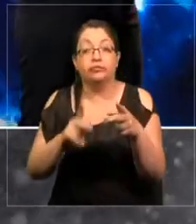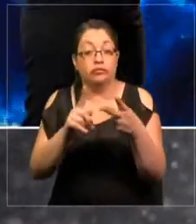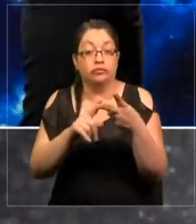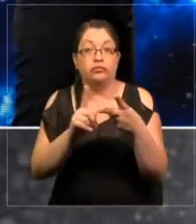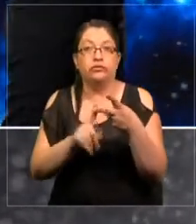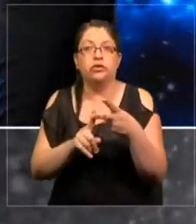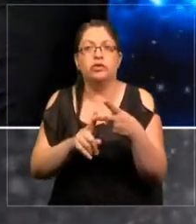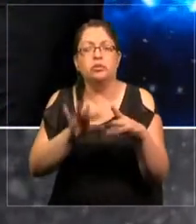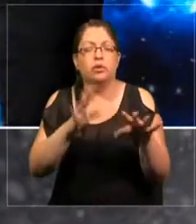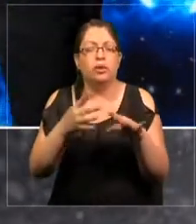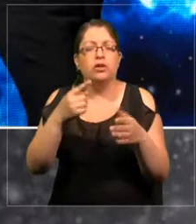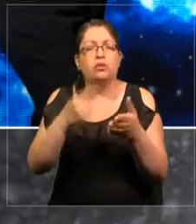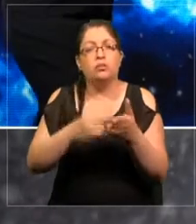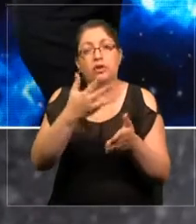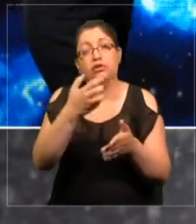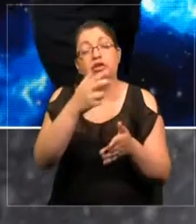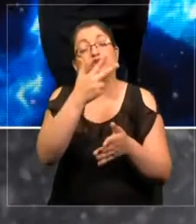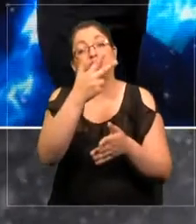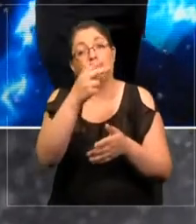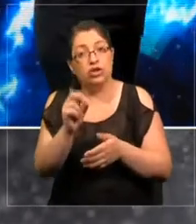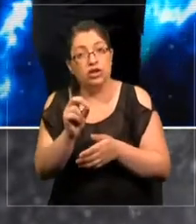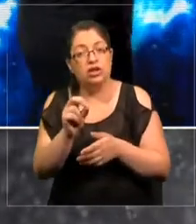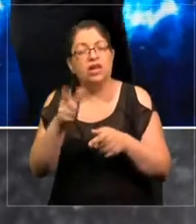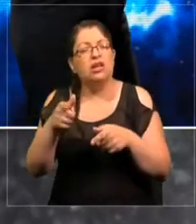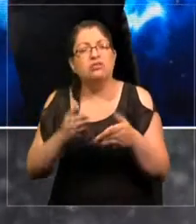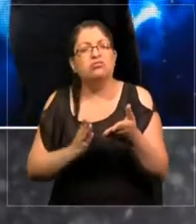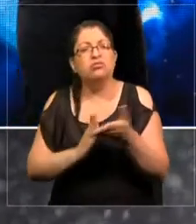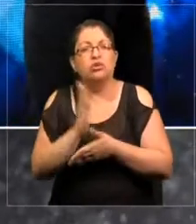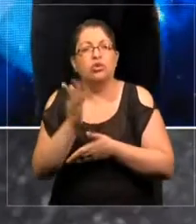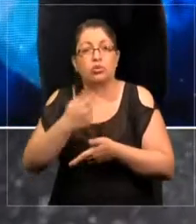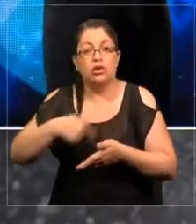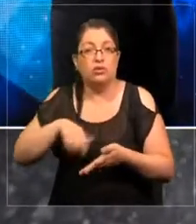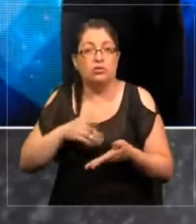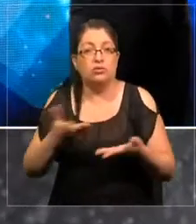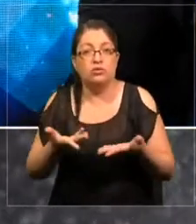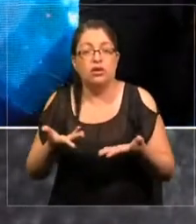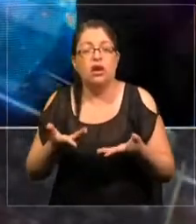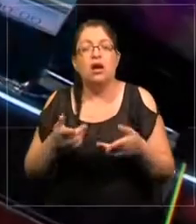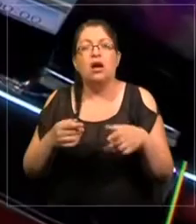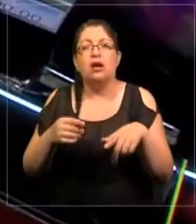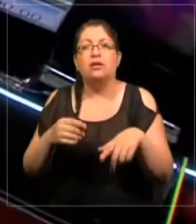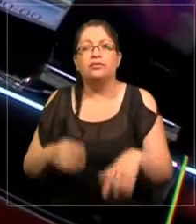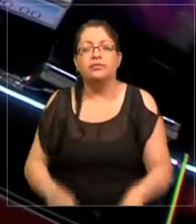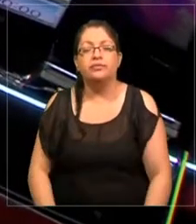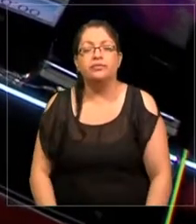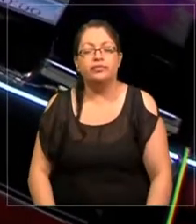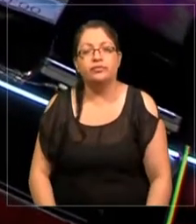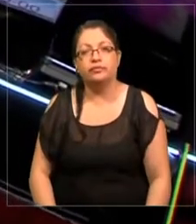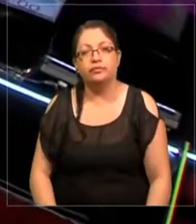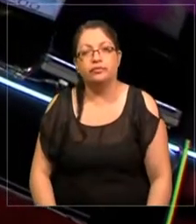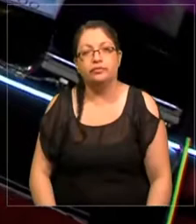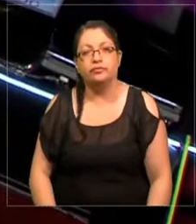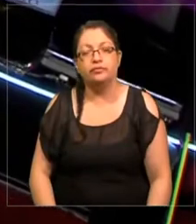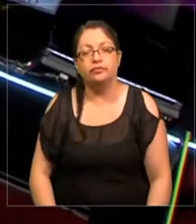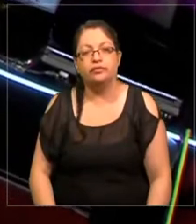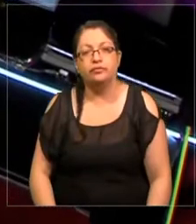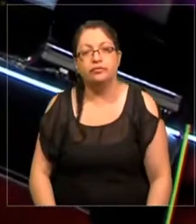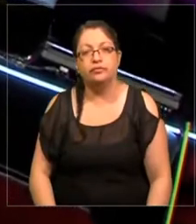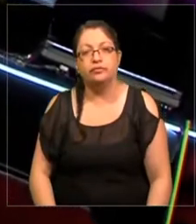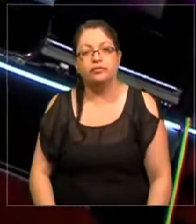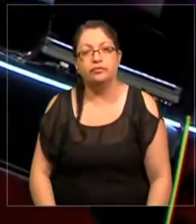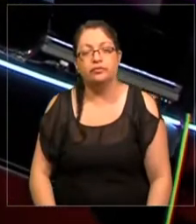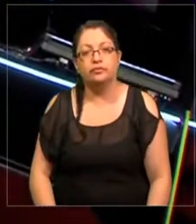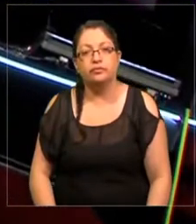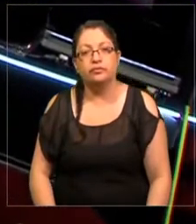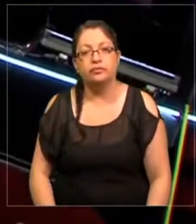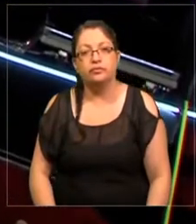en los años 80. En los años 80 empezamos a tener reclamación de agua y